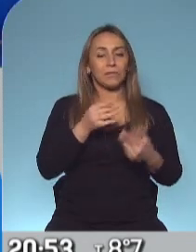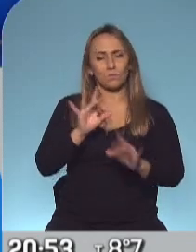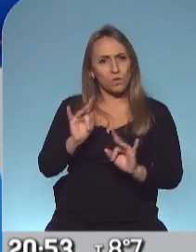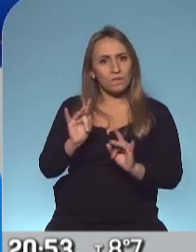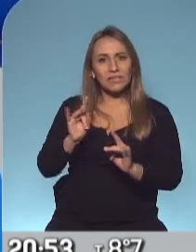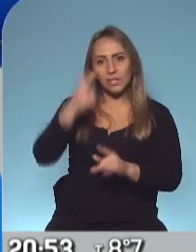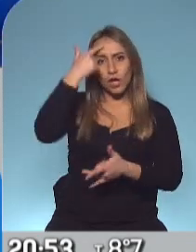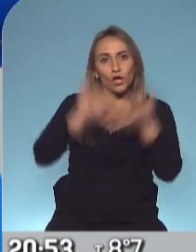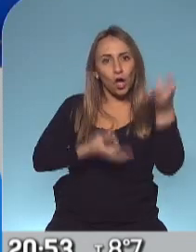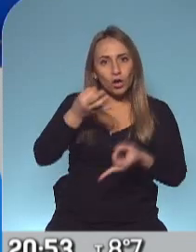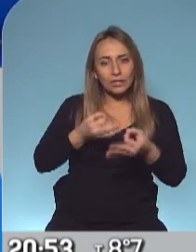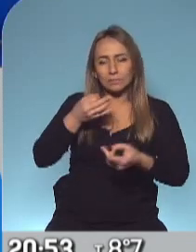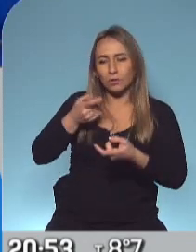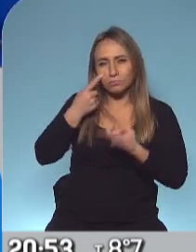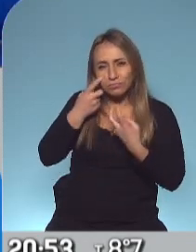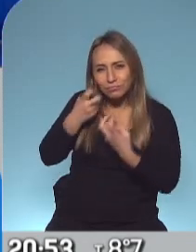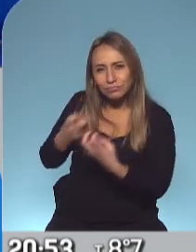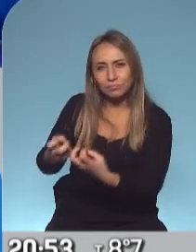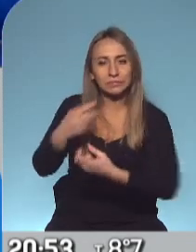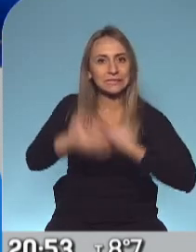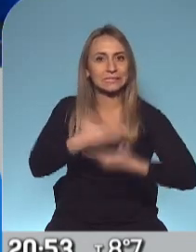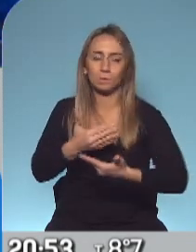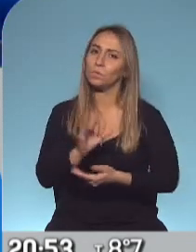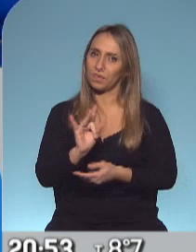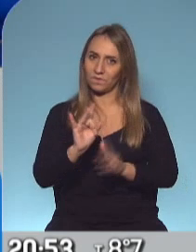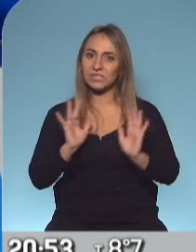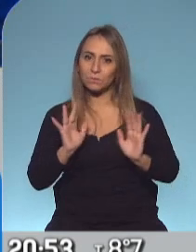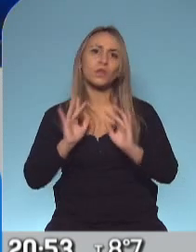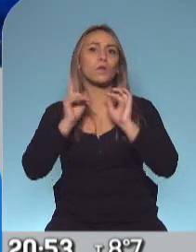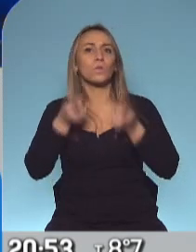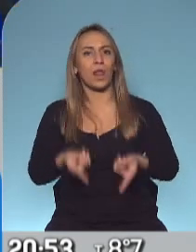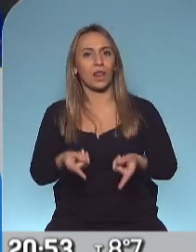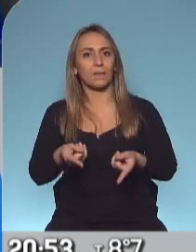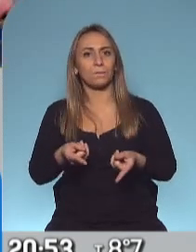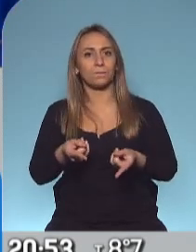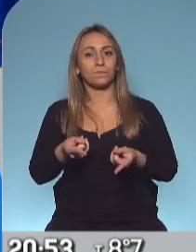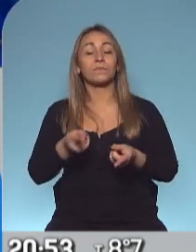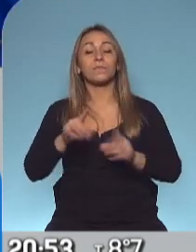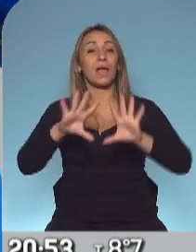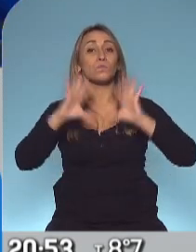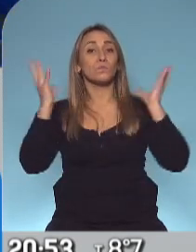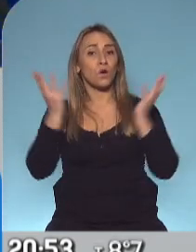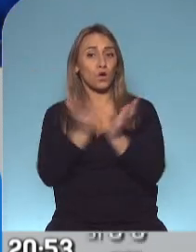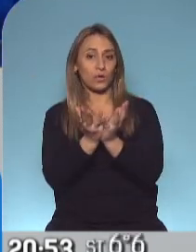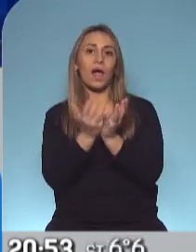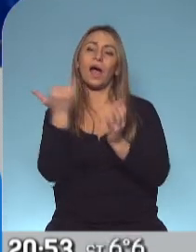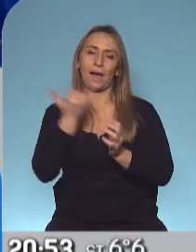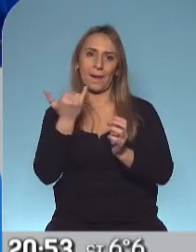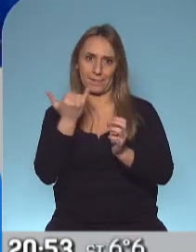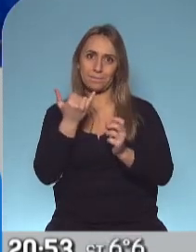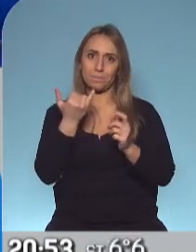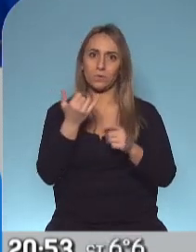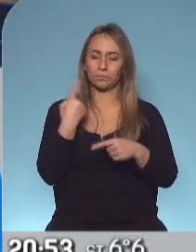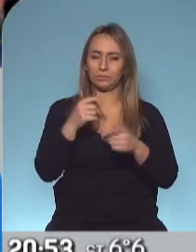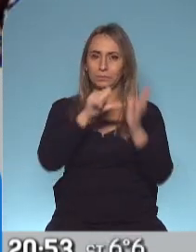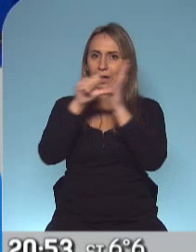esto la Corte Penal Internacional pero lo que sí marca es que ya estamos hablando a nivel internacional ya está teniendo una repercusión internacional muy